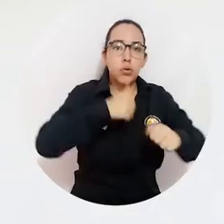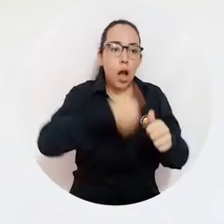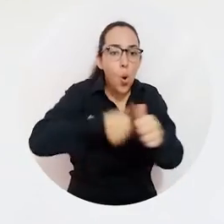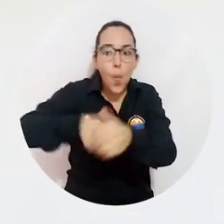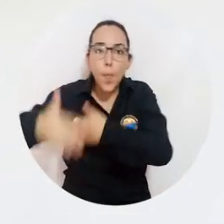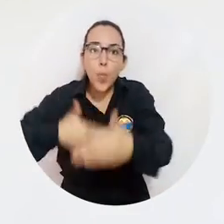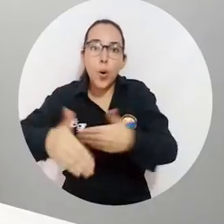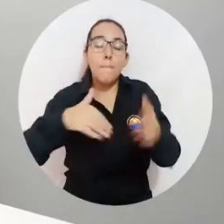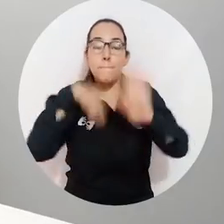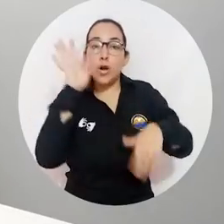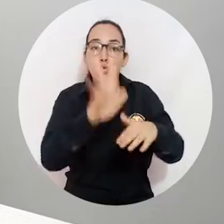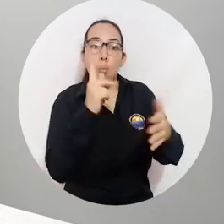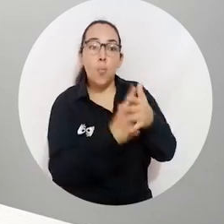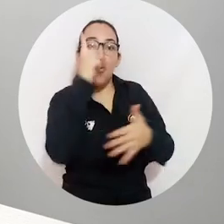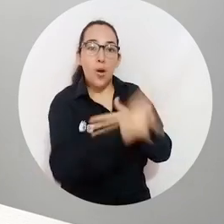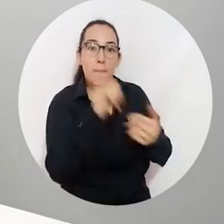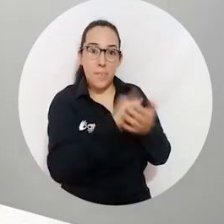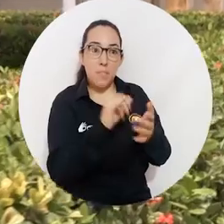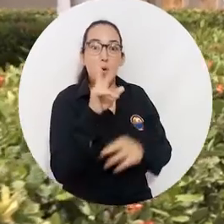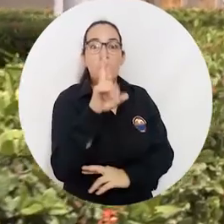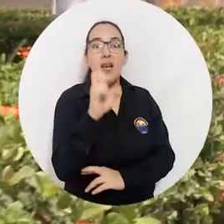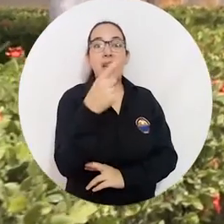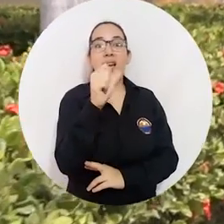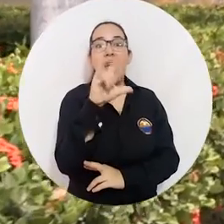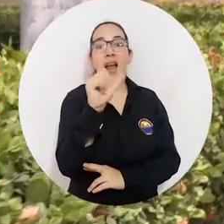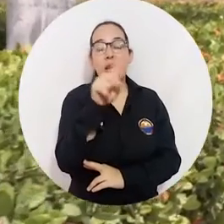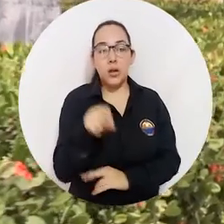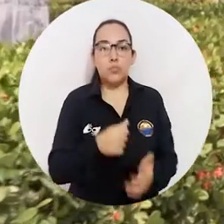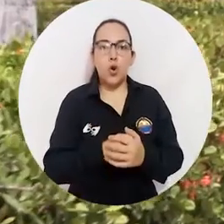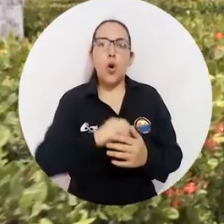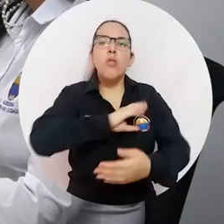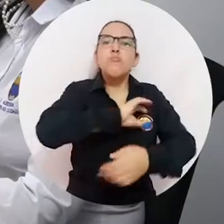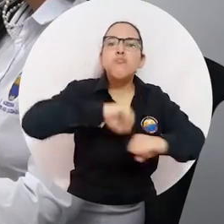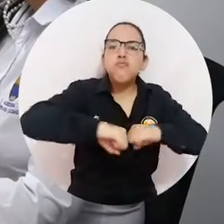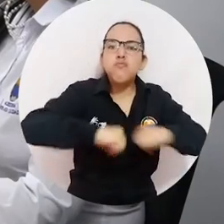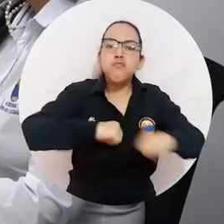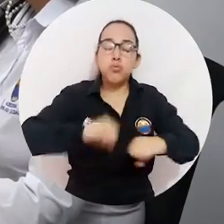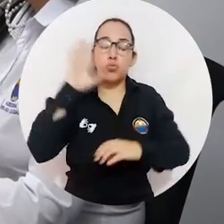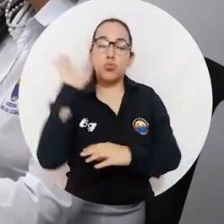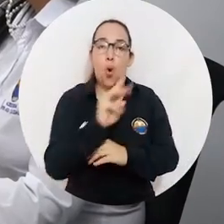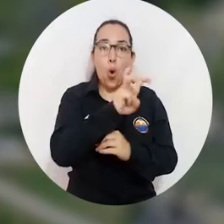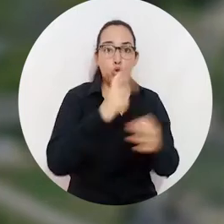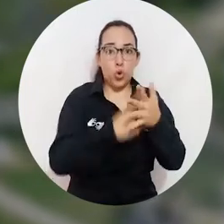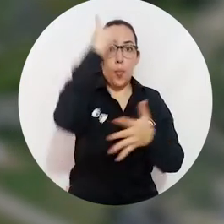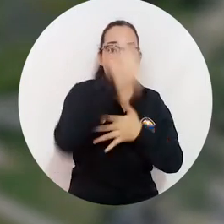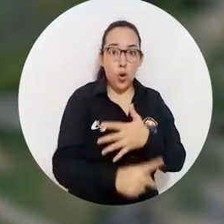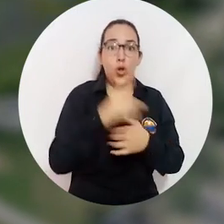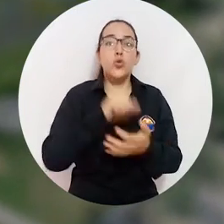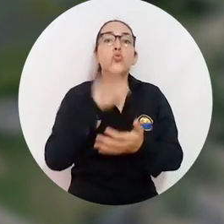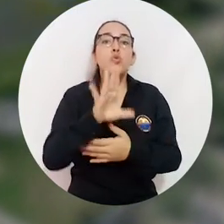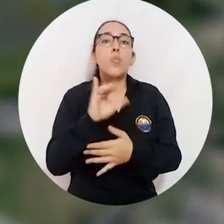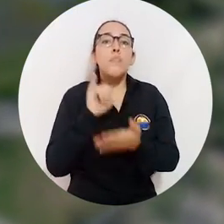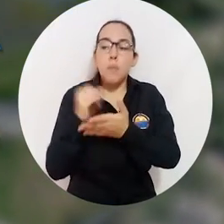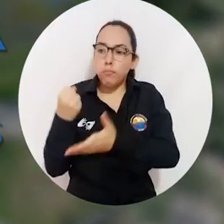todos los procesos y particularmente de estos proyectos de regalías. Actualmente, Unimagdalena es ejecutora de ocho proyectos financiados con el Fondo de Ciencia,